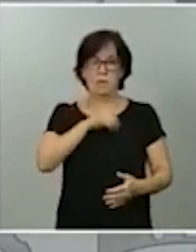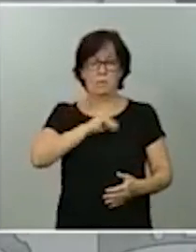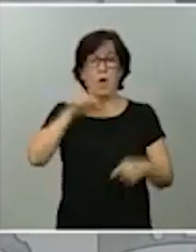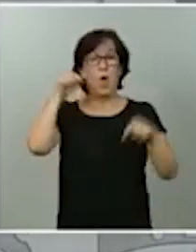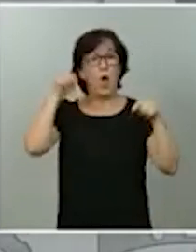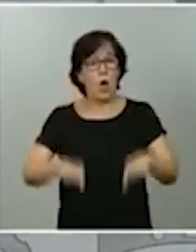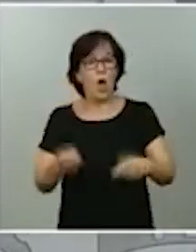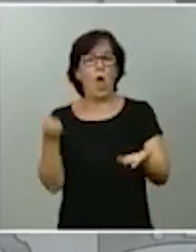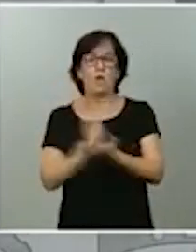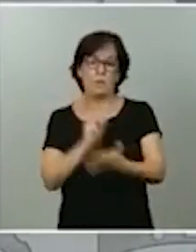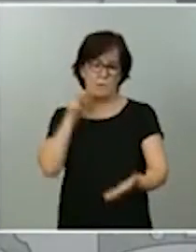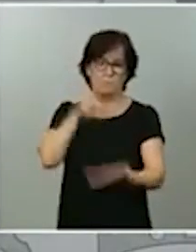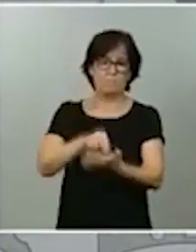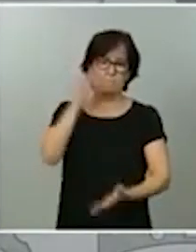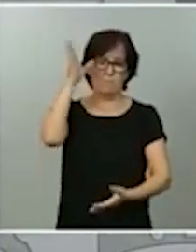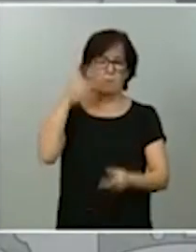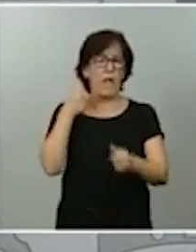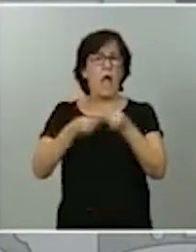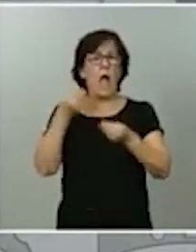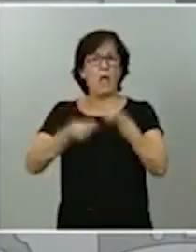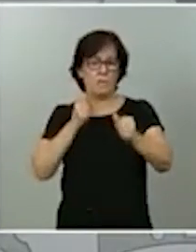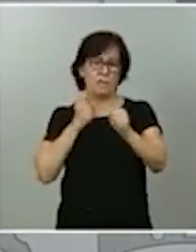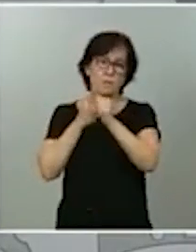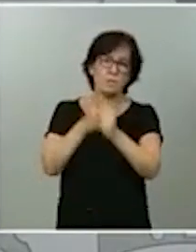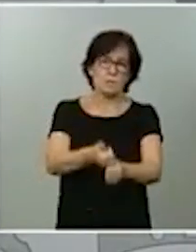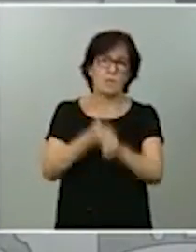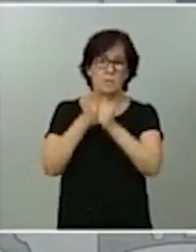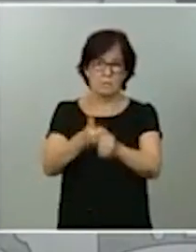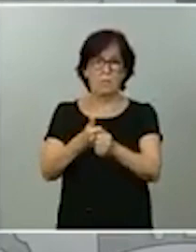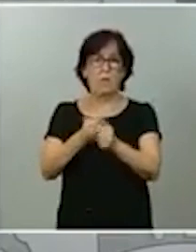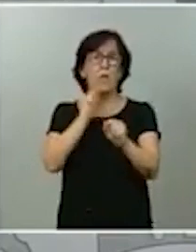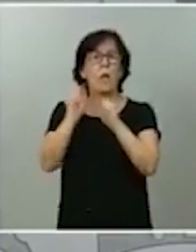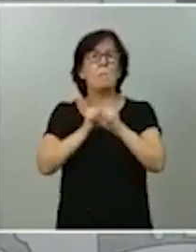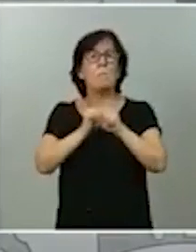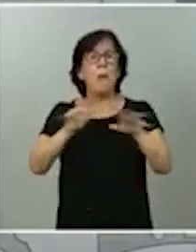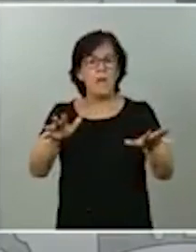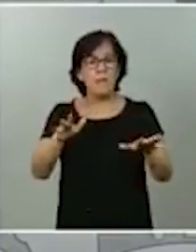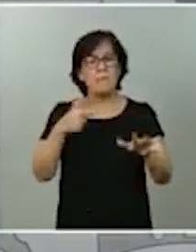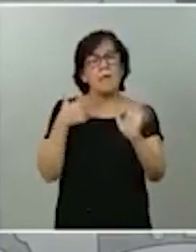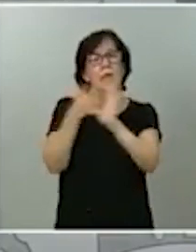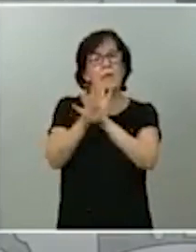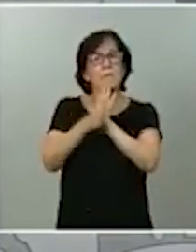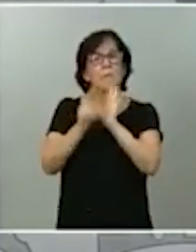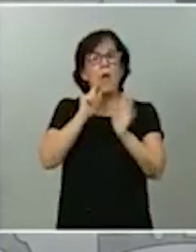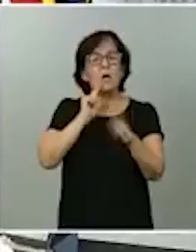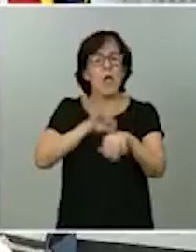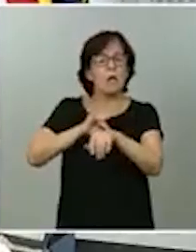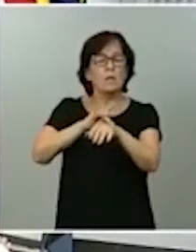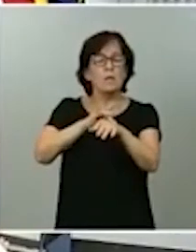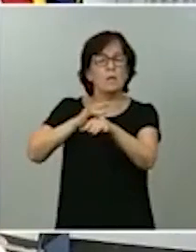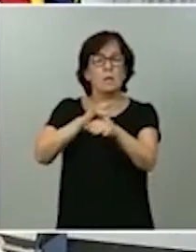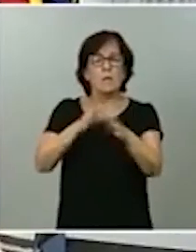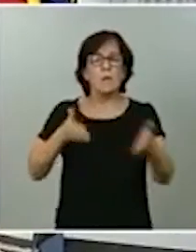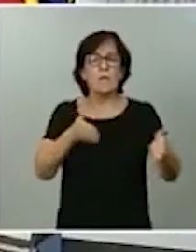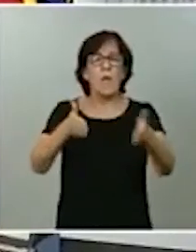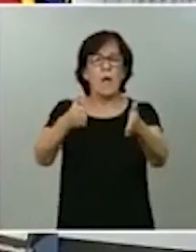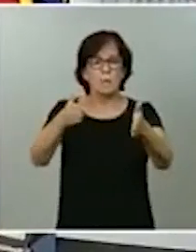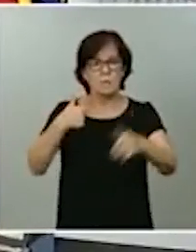comparecer para dar seguimiento de la evolución de la pandemia y también explicar la hoja de ruta que vamos a seguir desde el Gobierno de España.